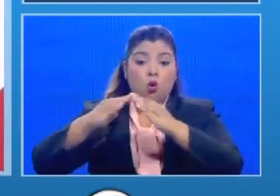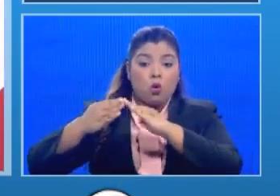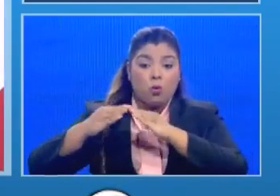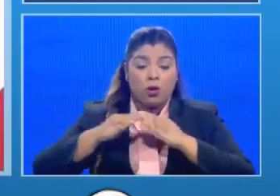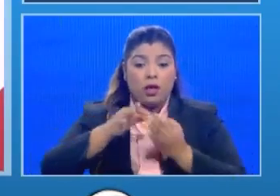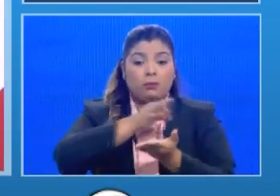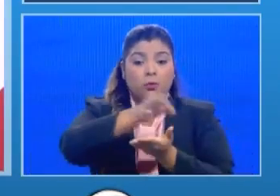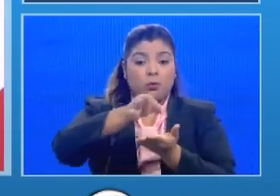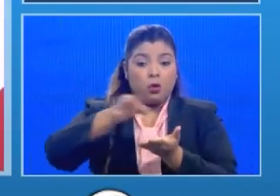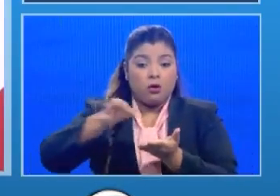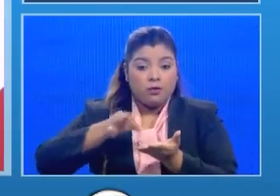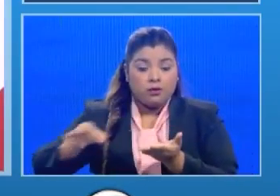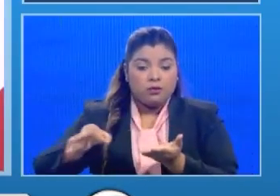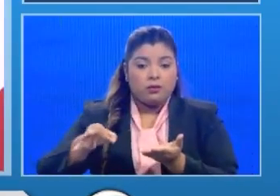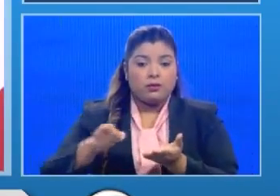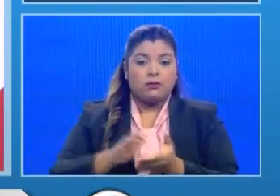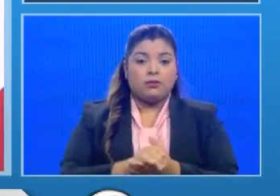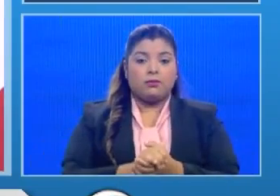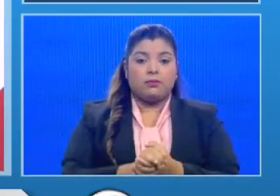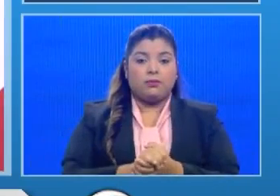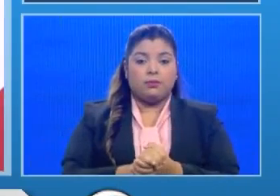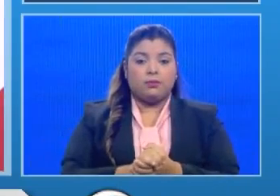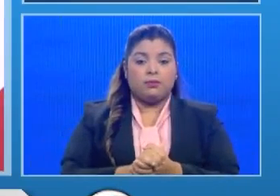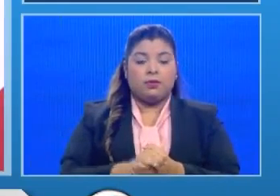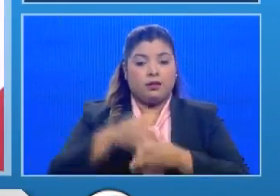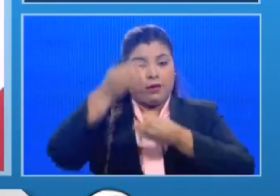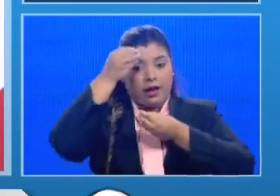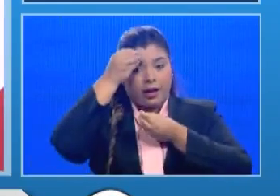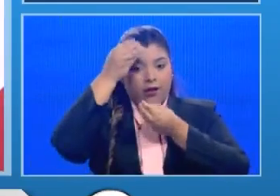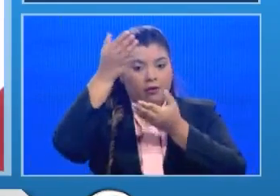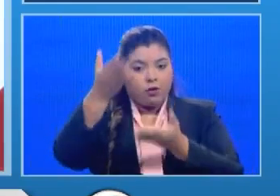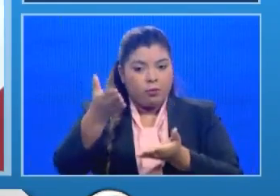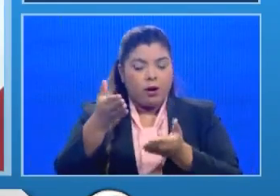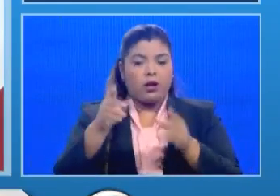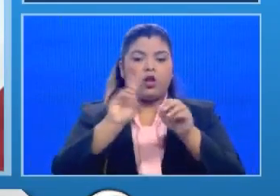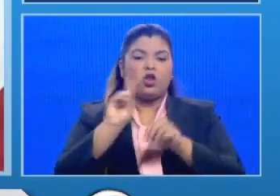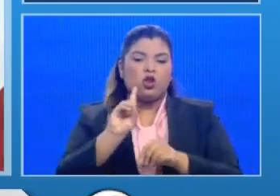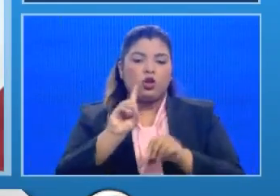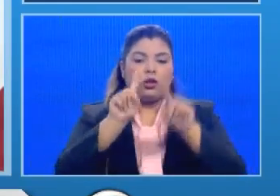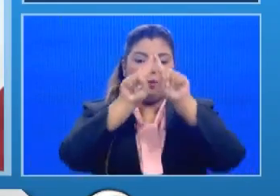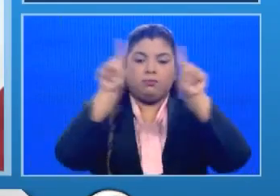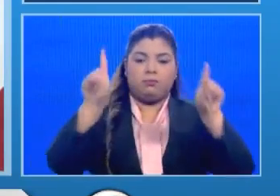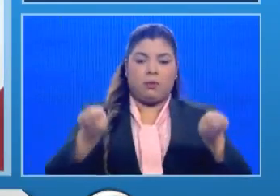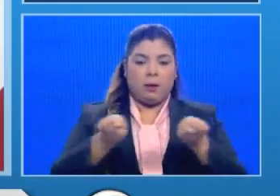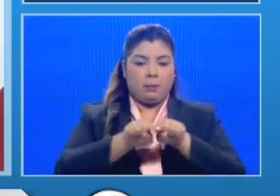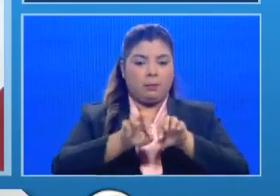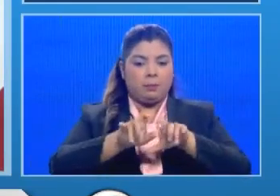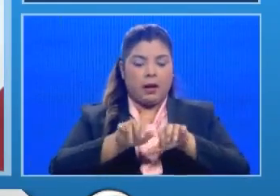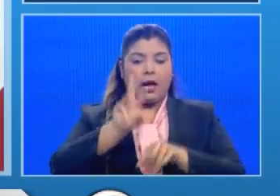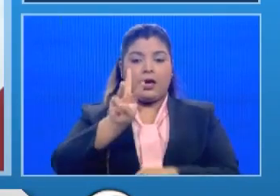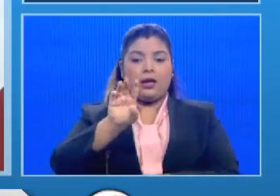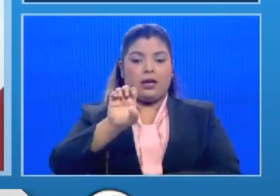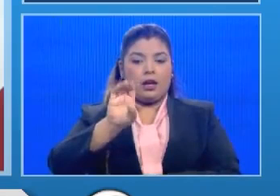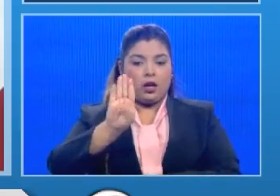distribución en las mismas serán dadas a conocer a través de la página web y el